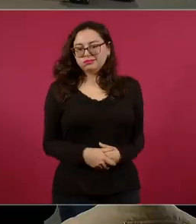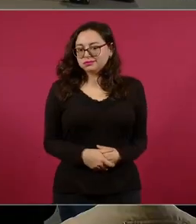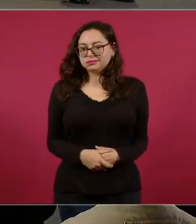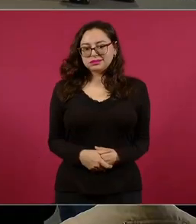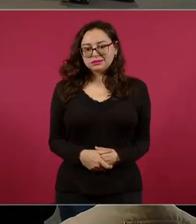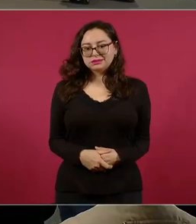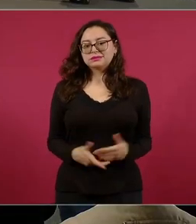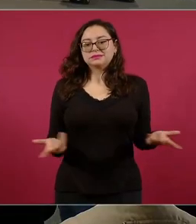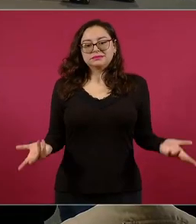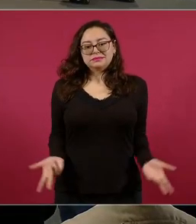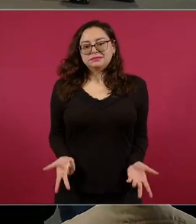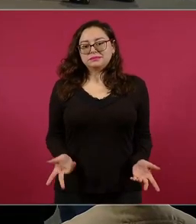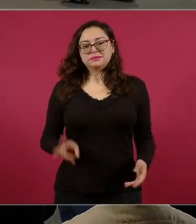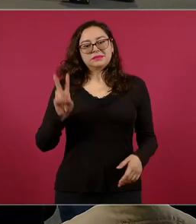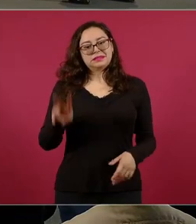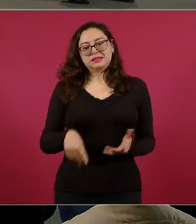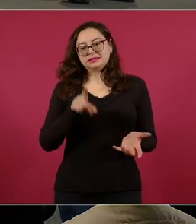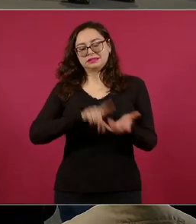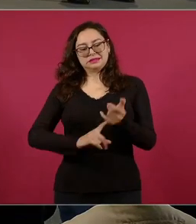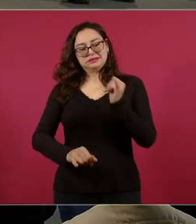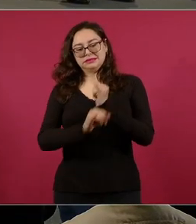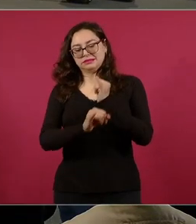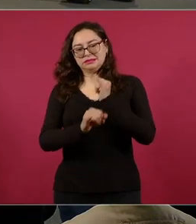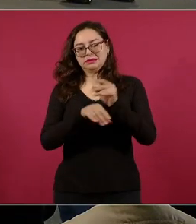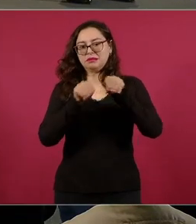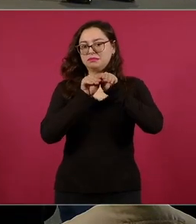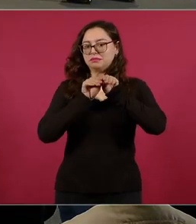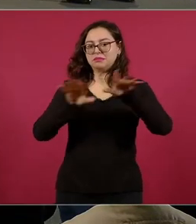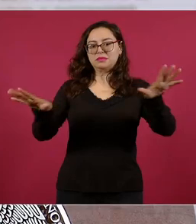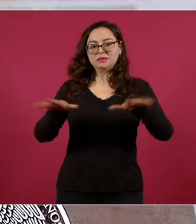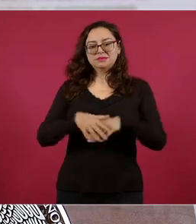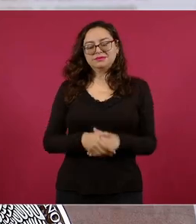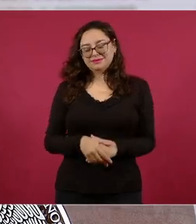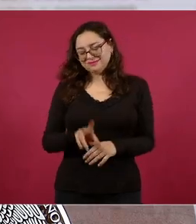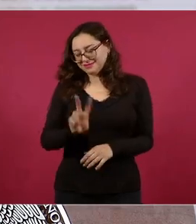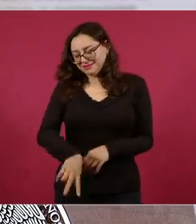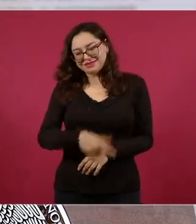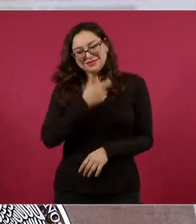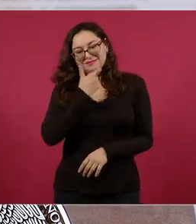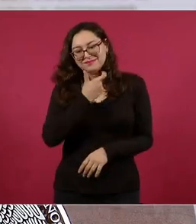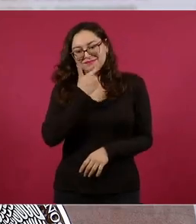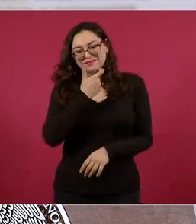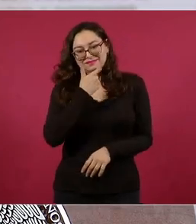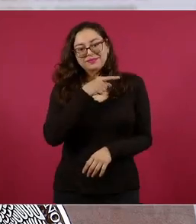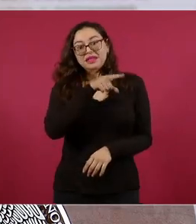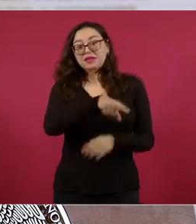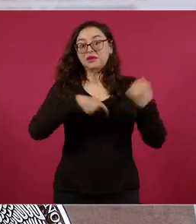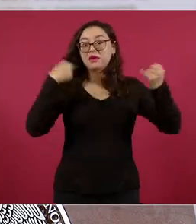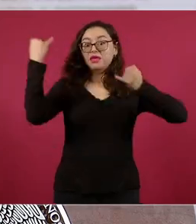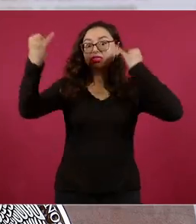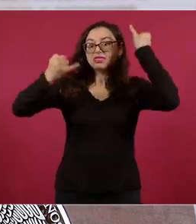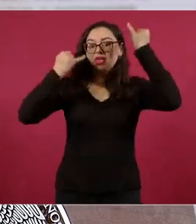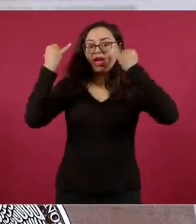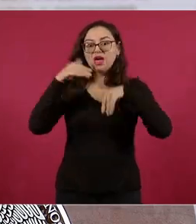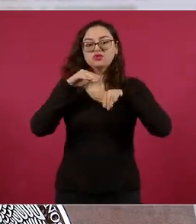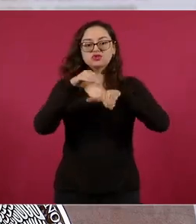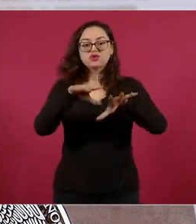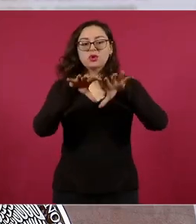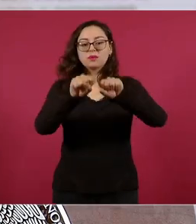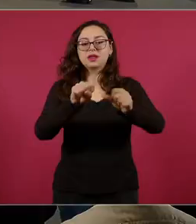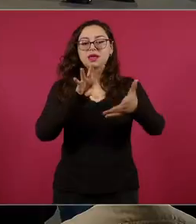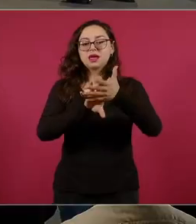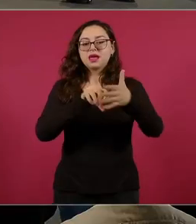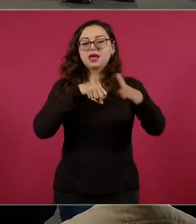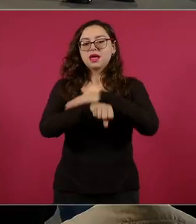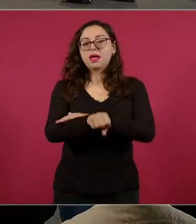es humor involuntario en las redes sobre la detención o entrega de Elmayo Zambada y Guzmán